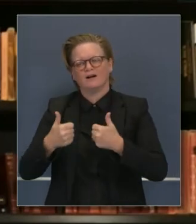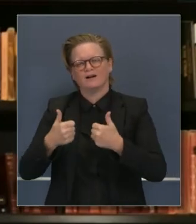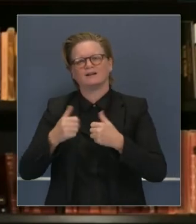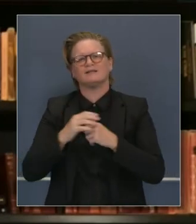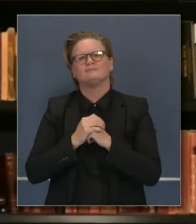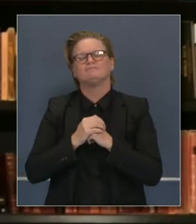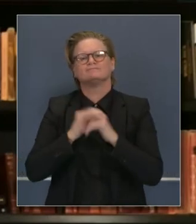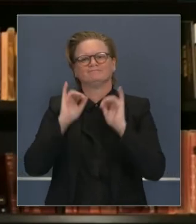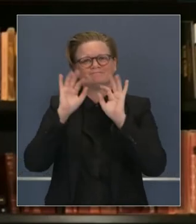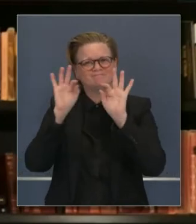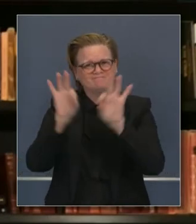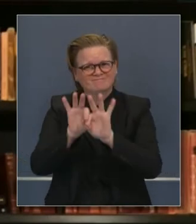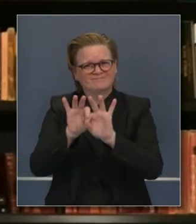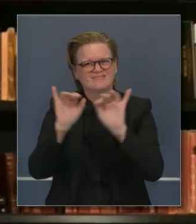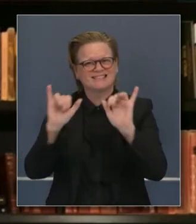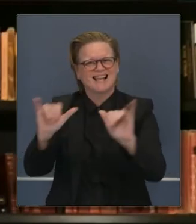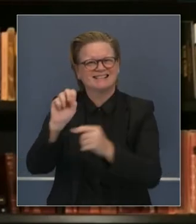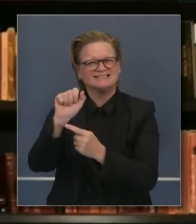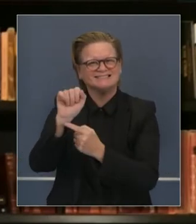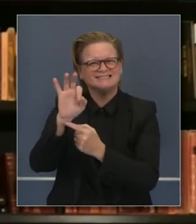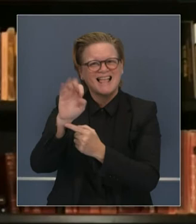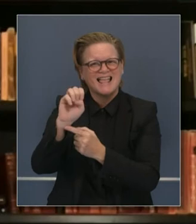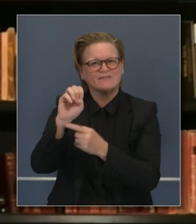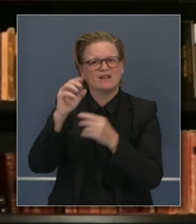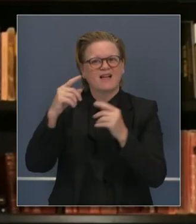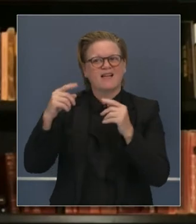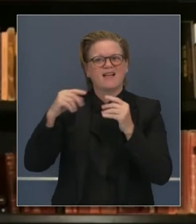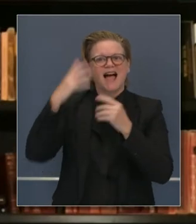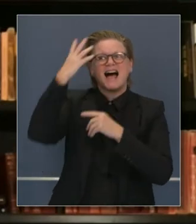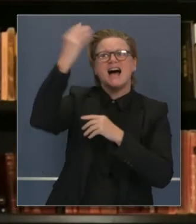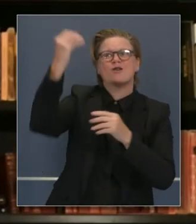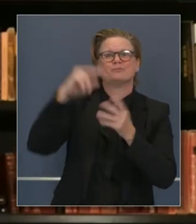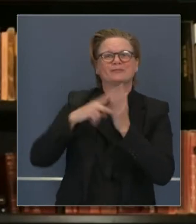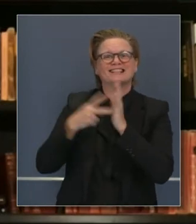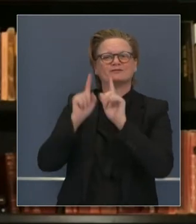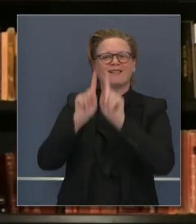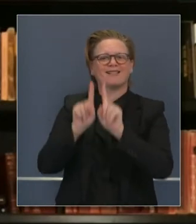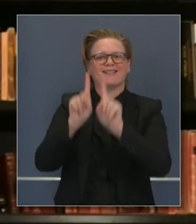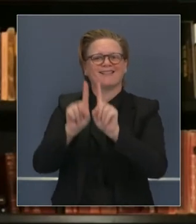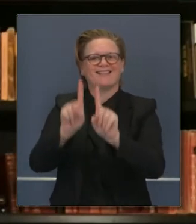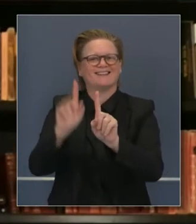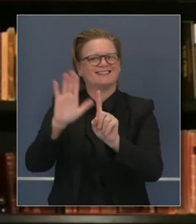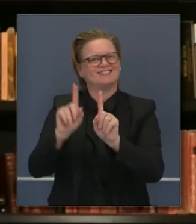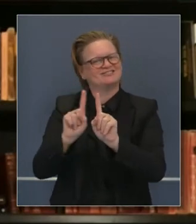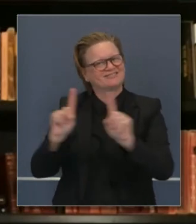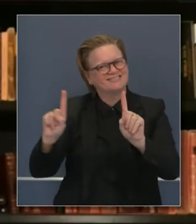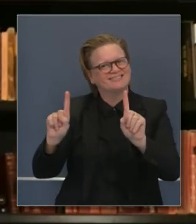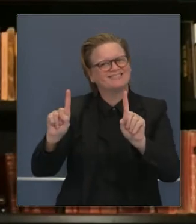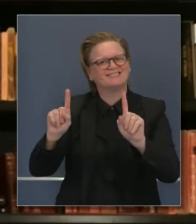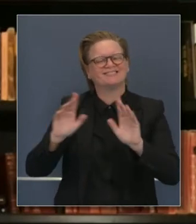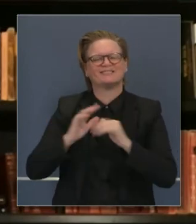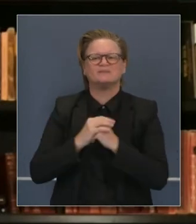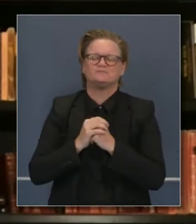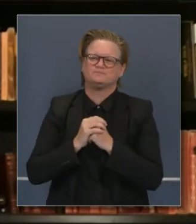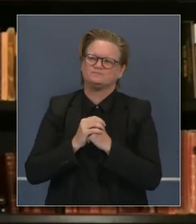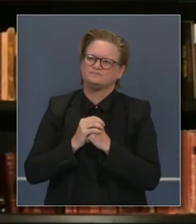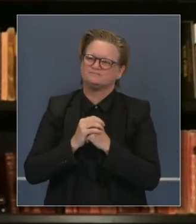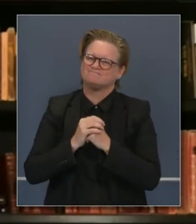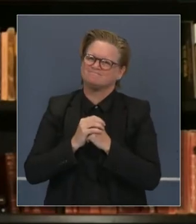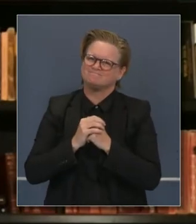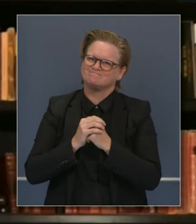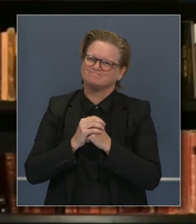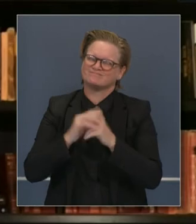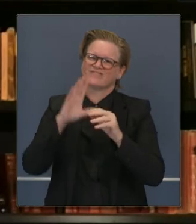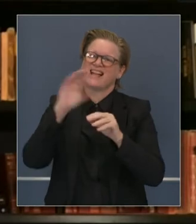riesgo. Sigan haciendo todo lo posible para evitar aglomeración con otras personas en interiores y sigan acatando, por favor, estas